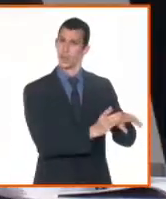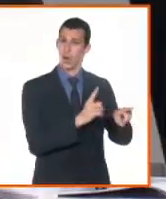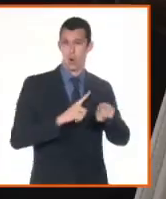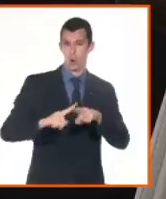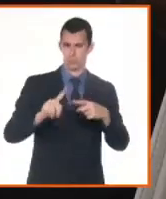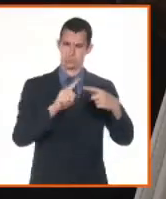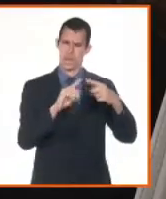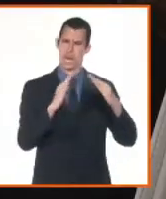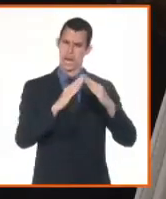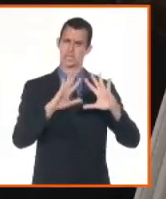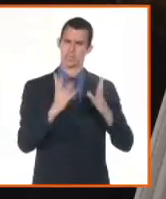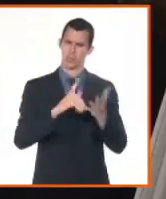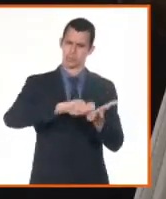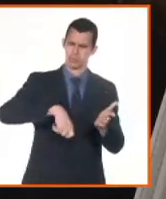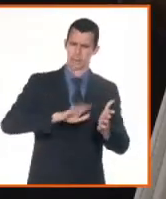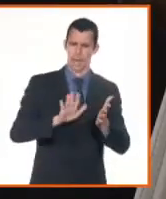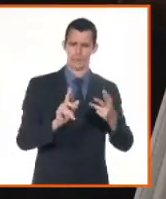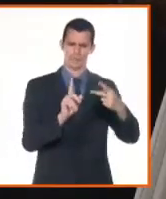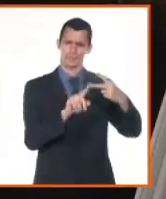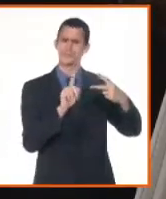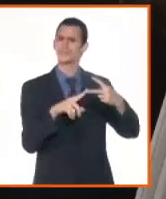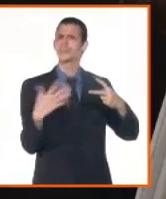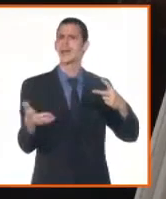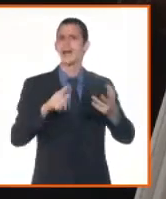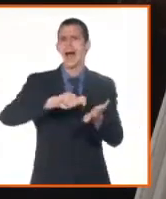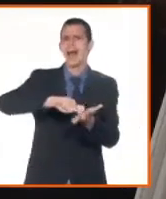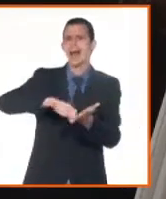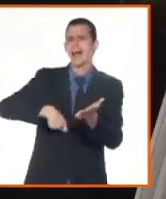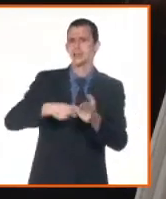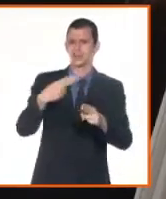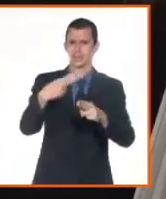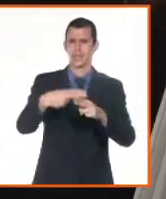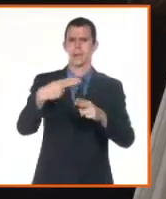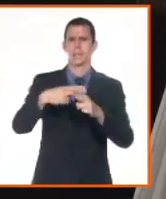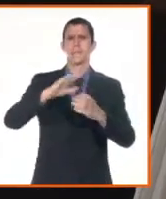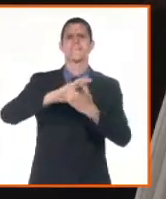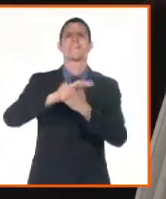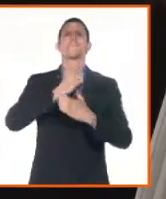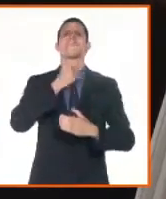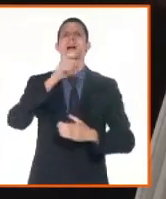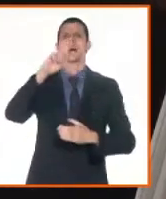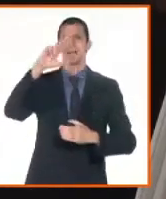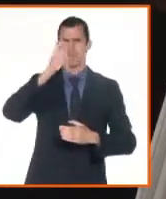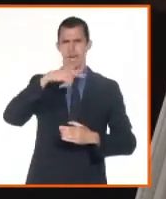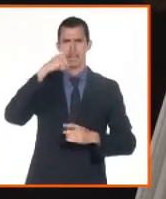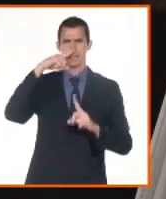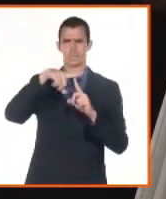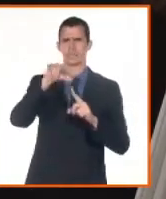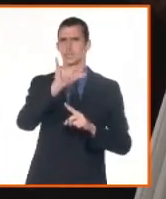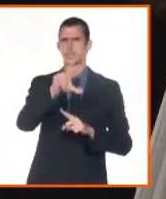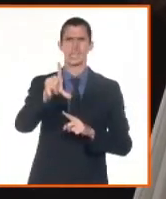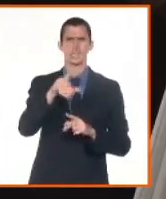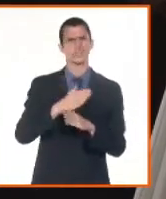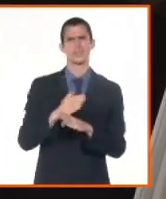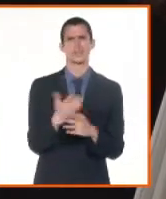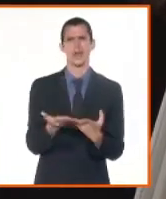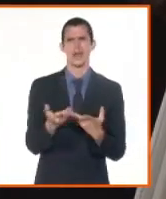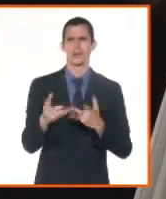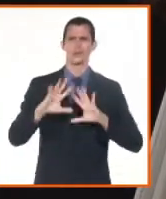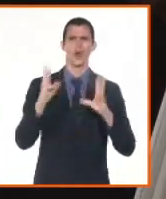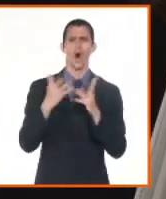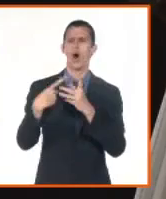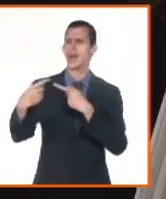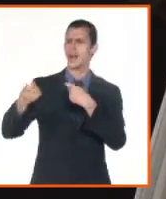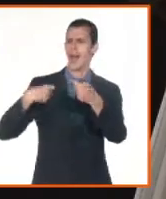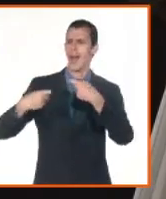es la que ampara el registro mercantil? ¿Cómo se inscriben las entidades? ¿Qué se ha hecho para poner ese registro a tono